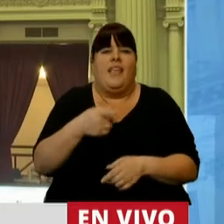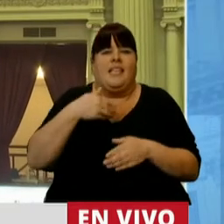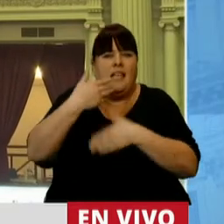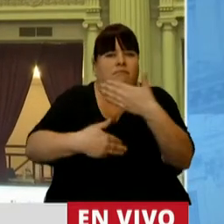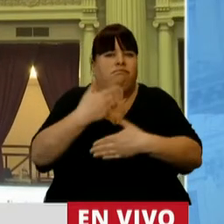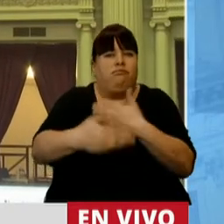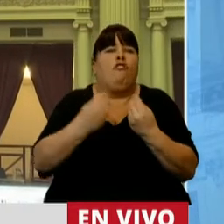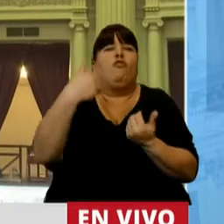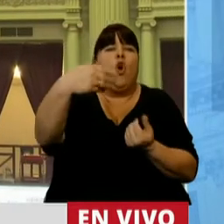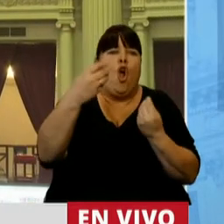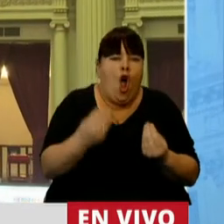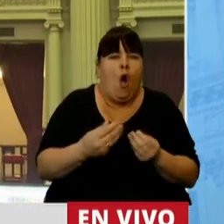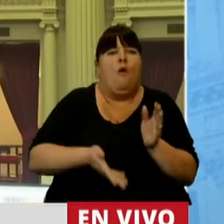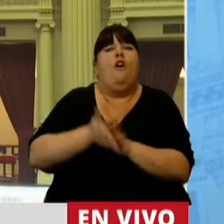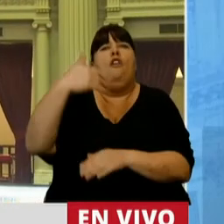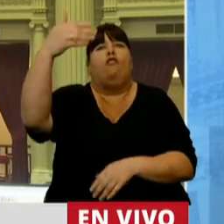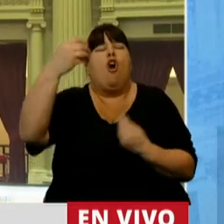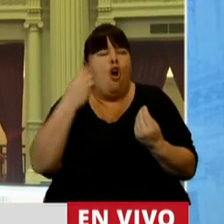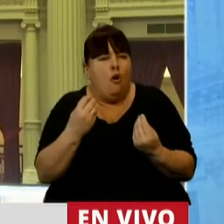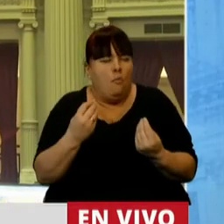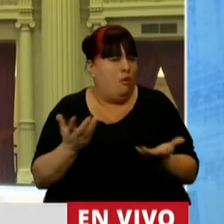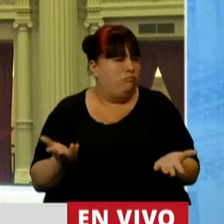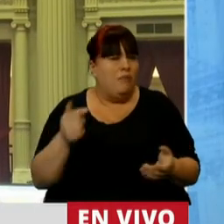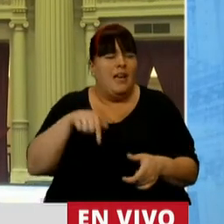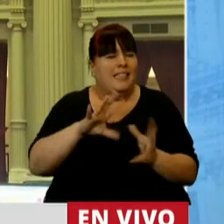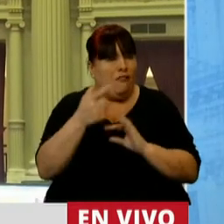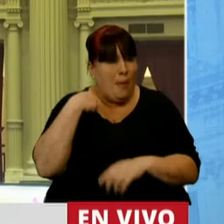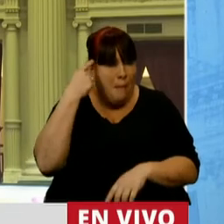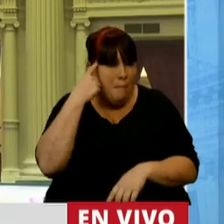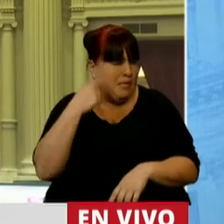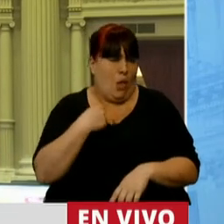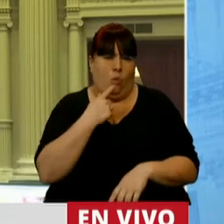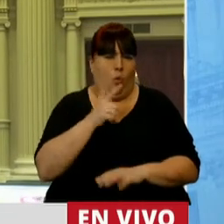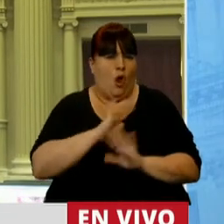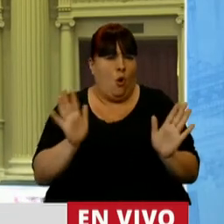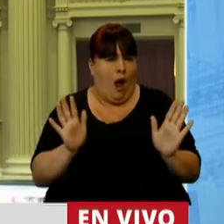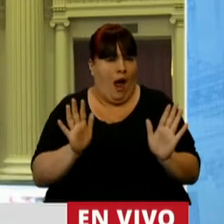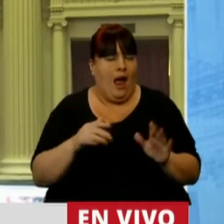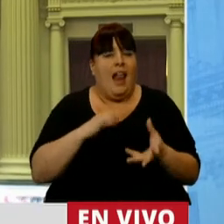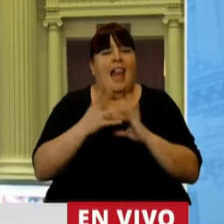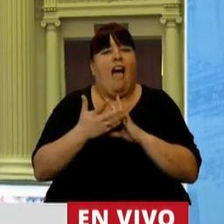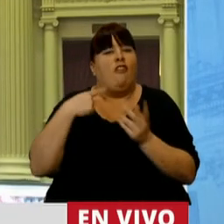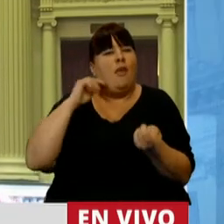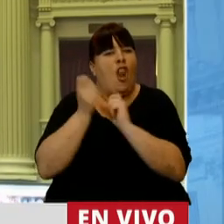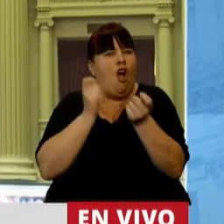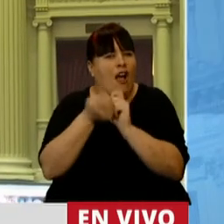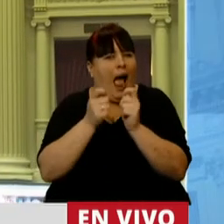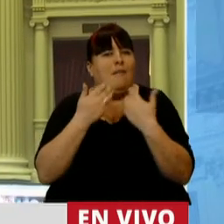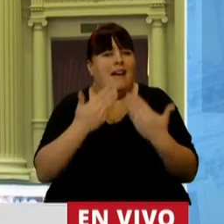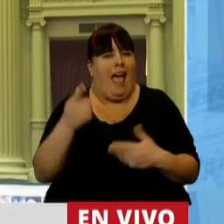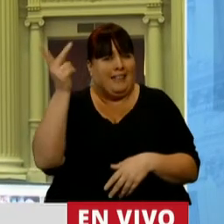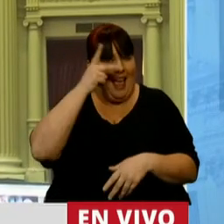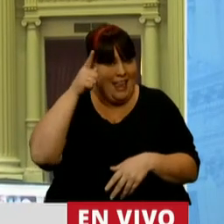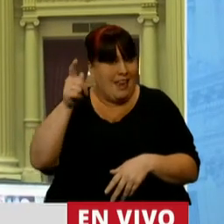trayecto a hacer, un hacia dónde dirigirnos, desde este punto de vista no tengo duda a juzgar por las transformaciones que Néstor